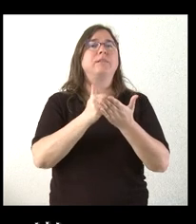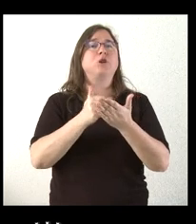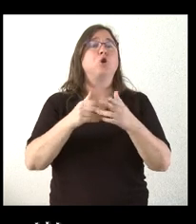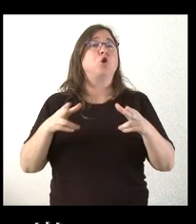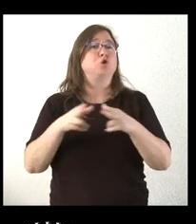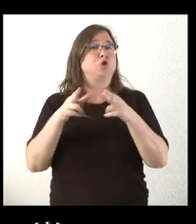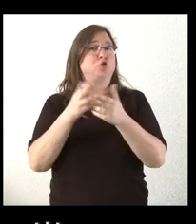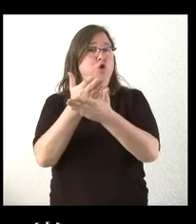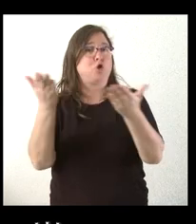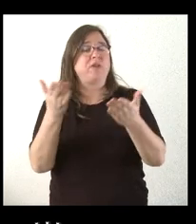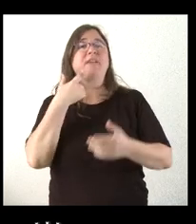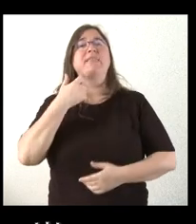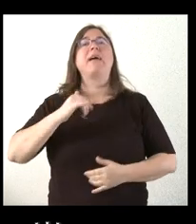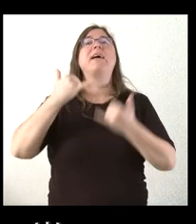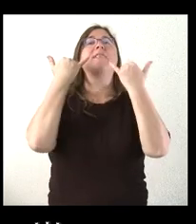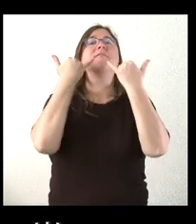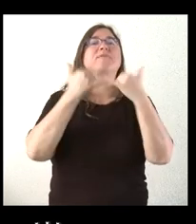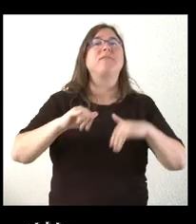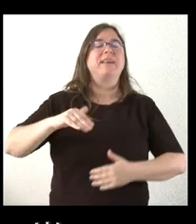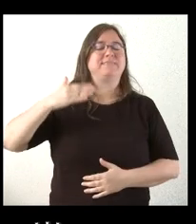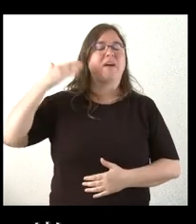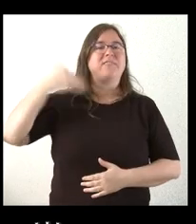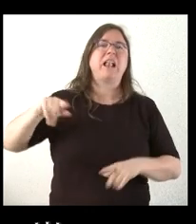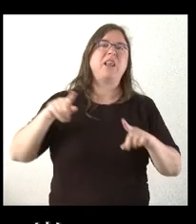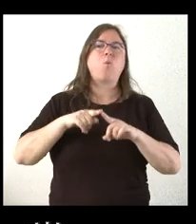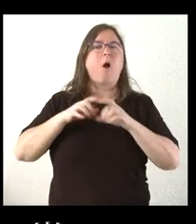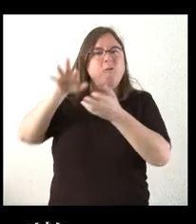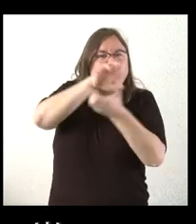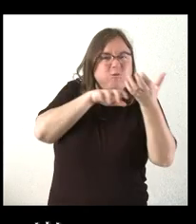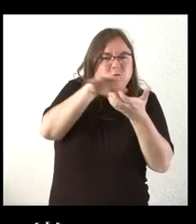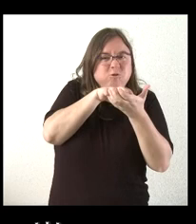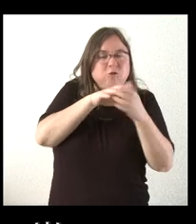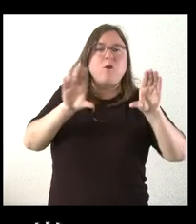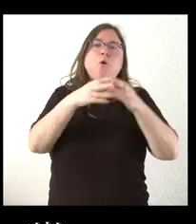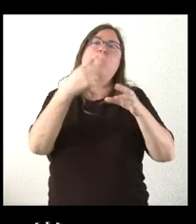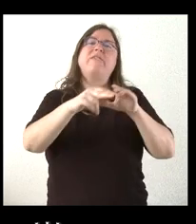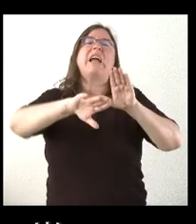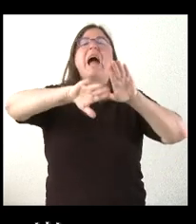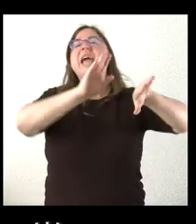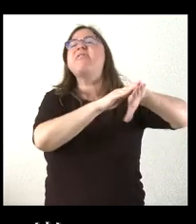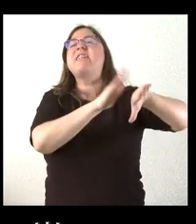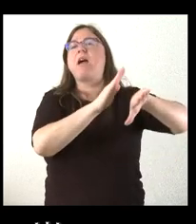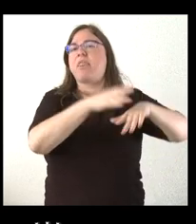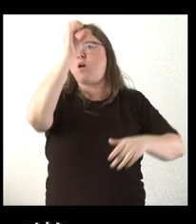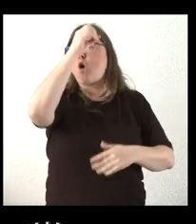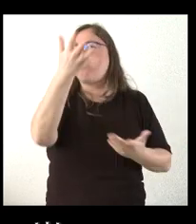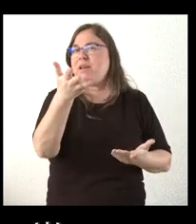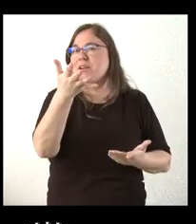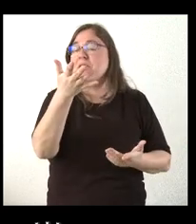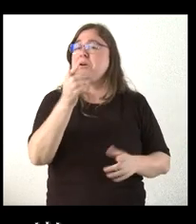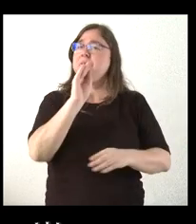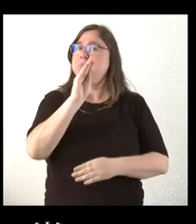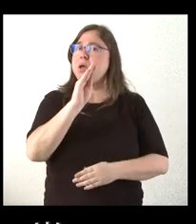tachado la fiesta de Villalar como un aquelarre de la izquierda. No sé qué opinan de estas declaraciones y si la Junta se siente cómoda en